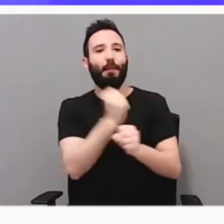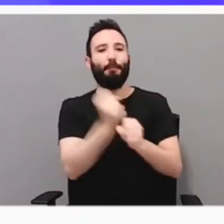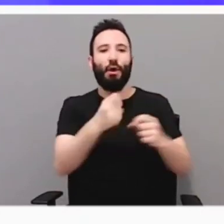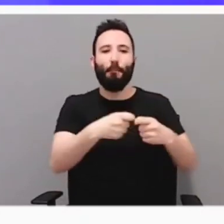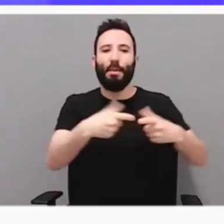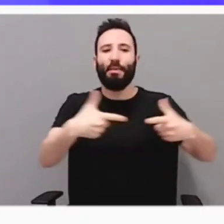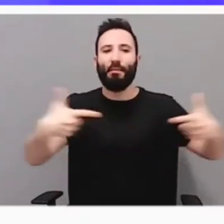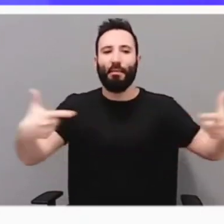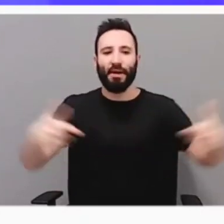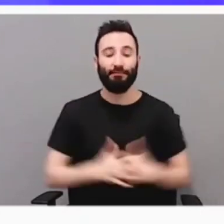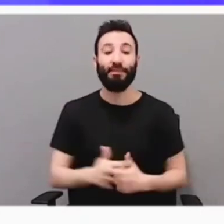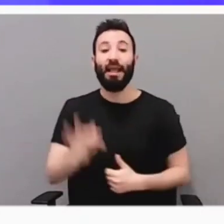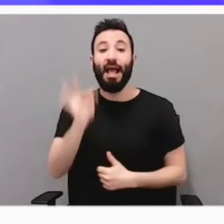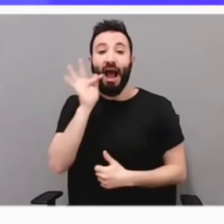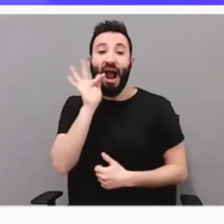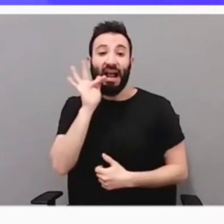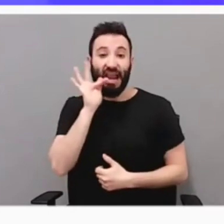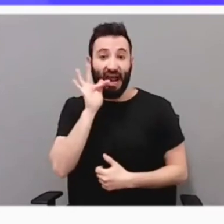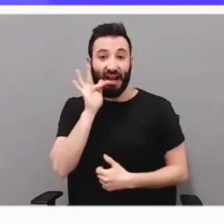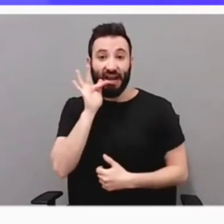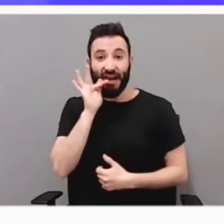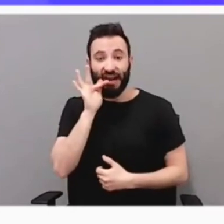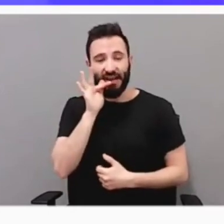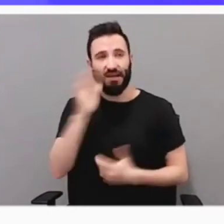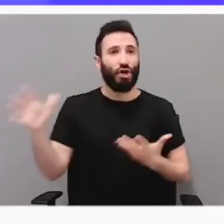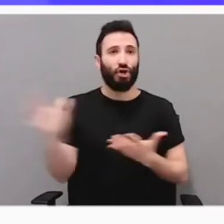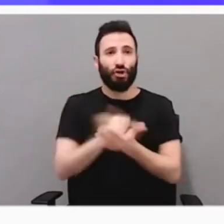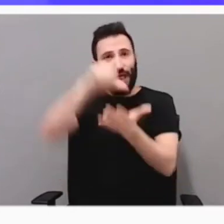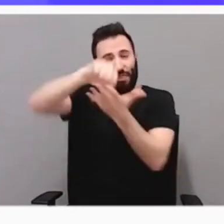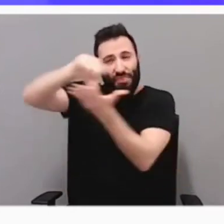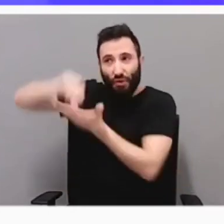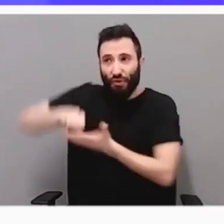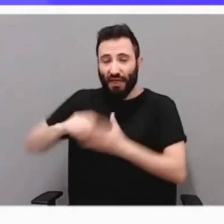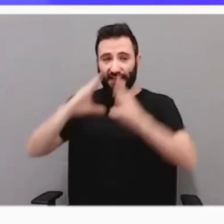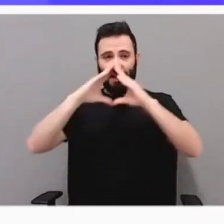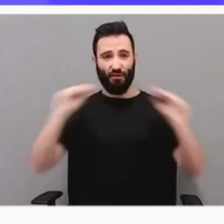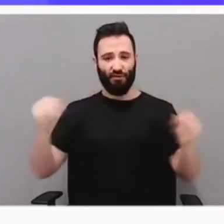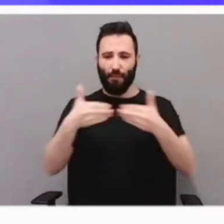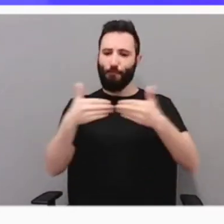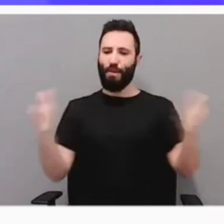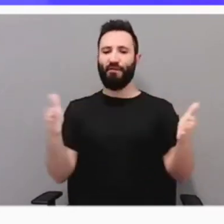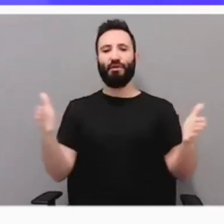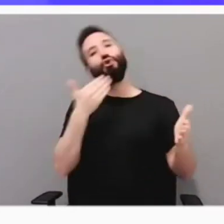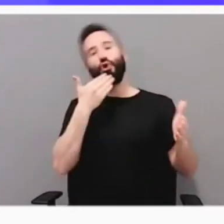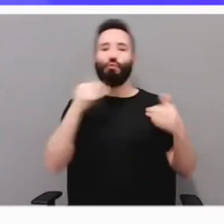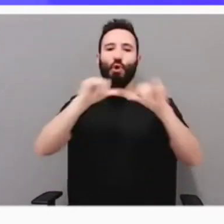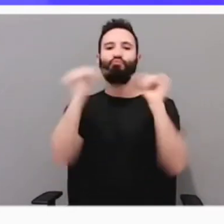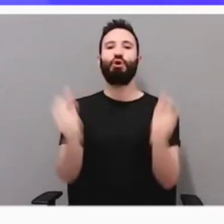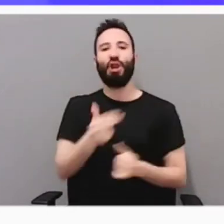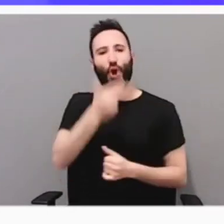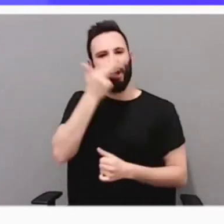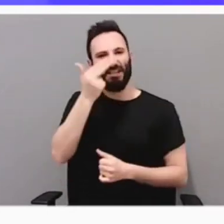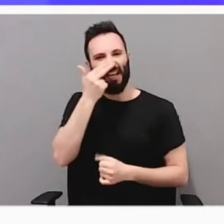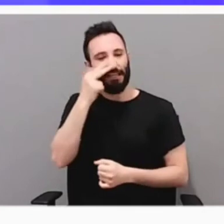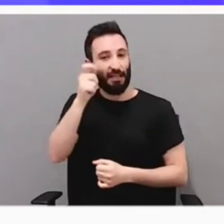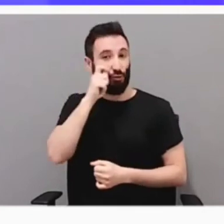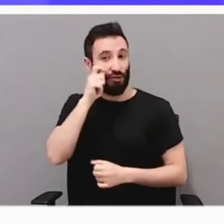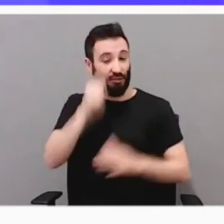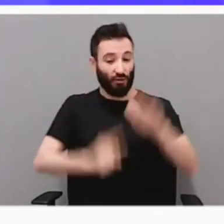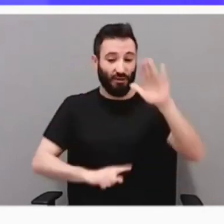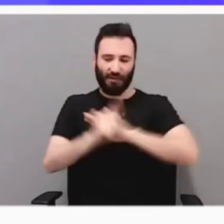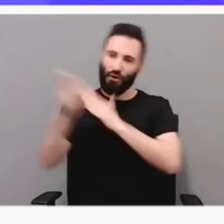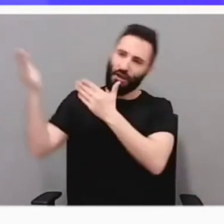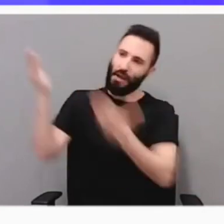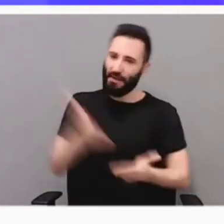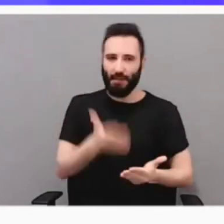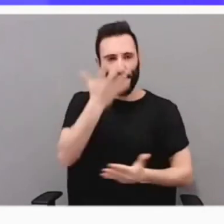Alcalá la Real se abre al resto de municipios andaluces de interior como interesante modelo turístico de desarrollo que invitamos a conocer. Confiamos